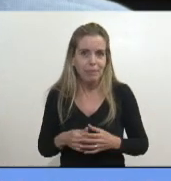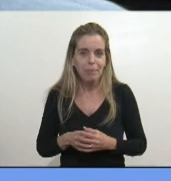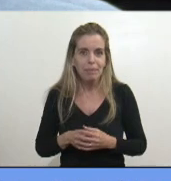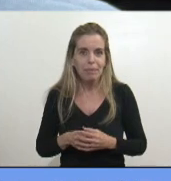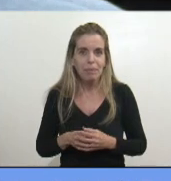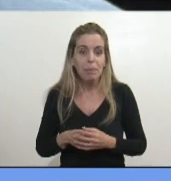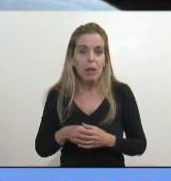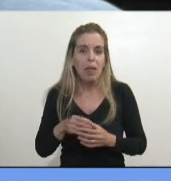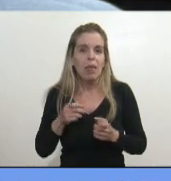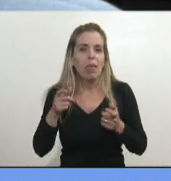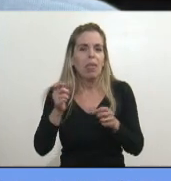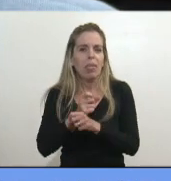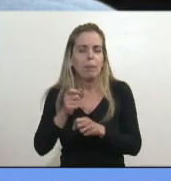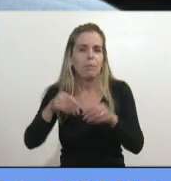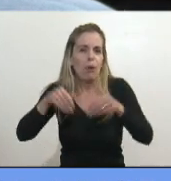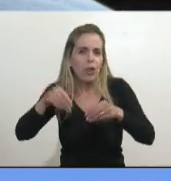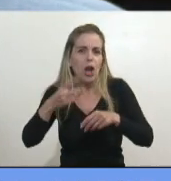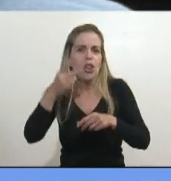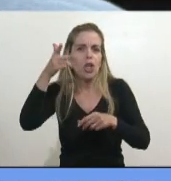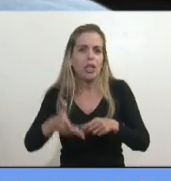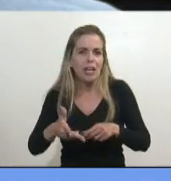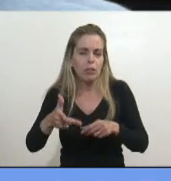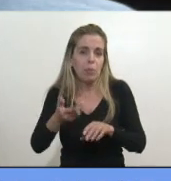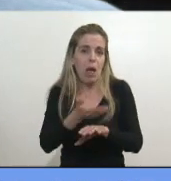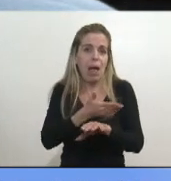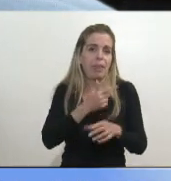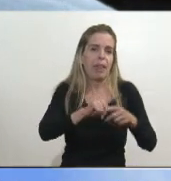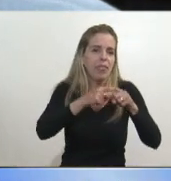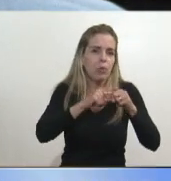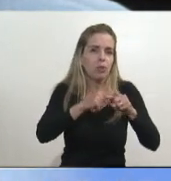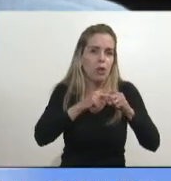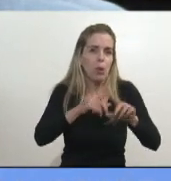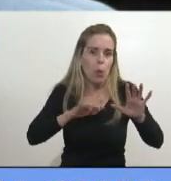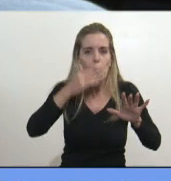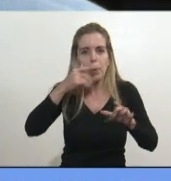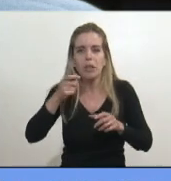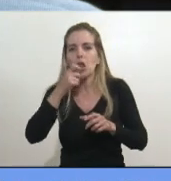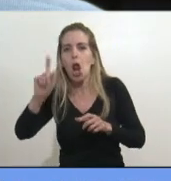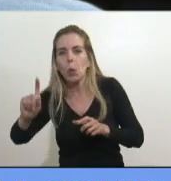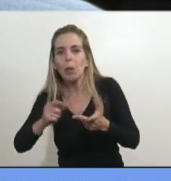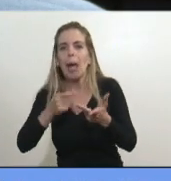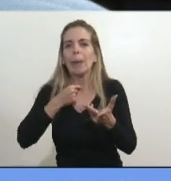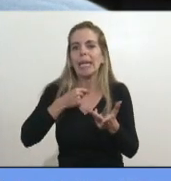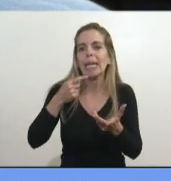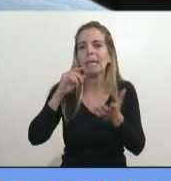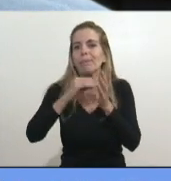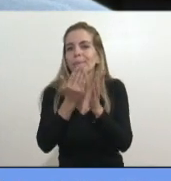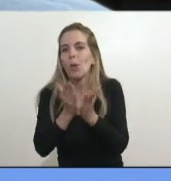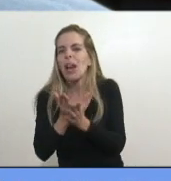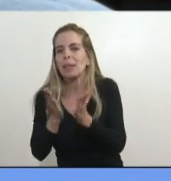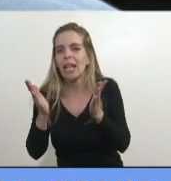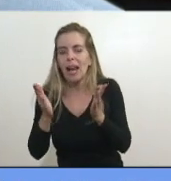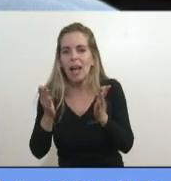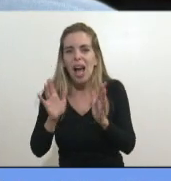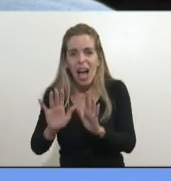Dieron dos tercios, pero después una larga discusión, porque pidieron ellos primero, después ya no les gustaba, porque dice que había, querían condicionar, ¿verdad?